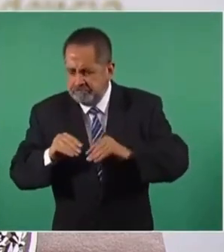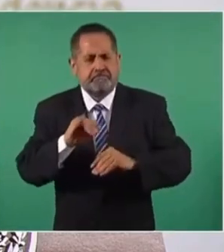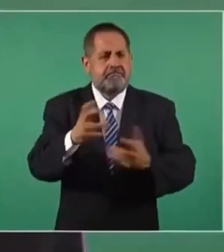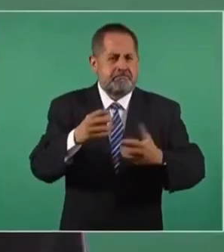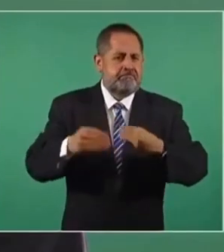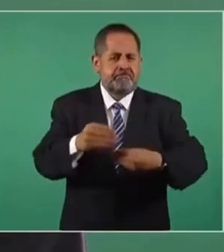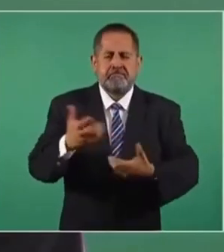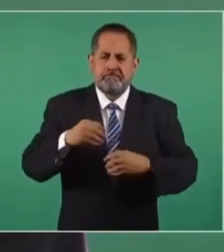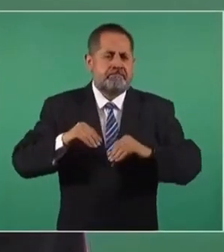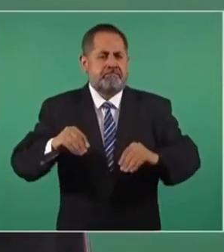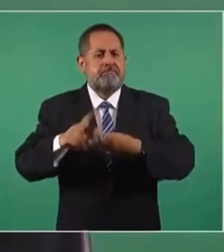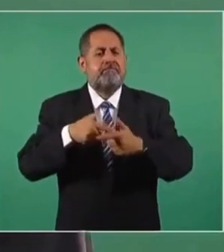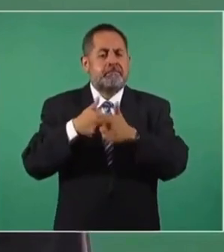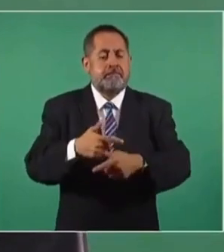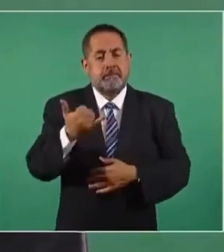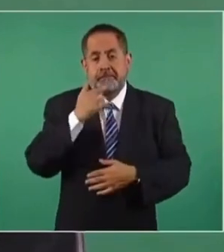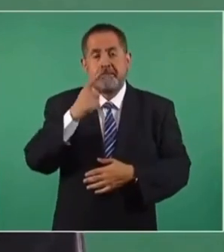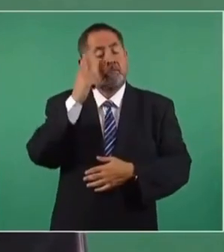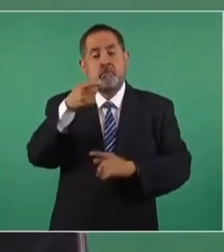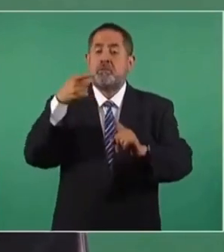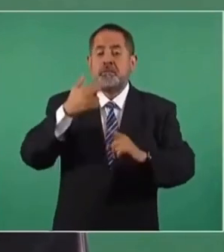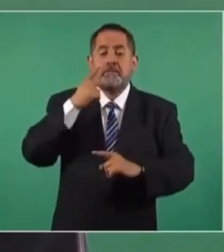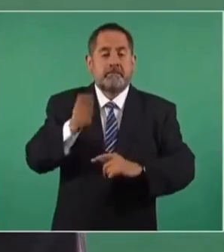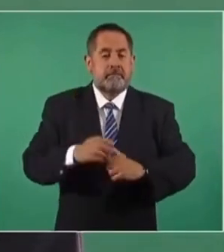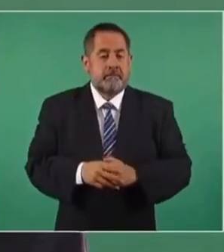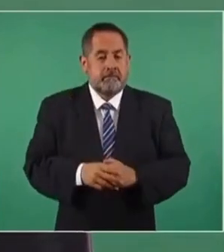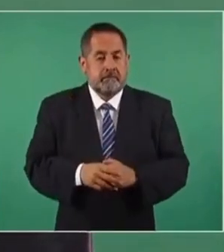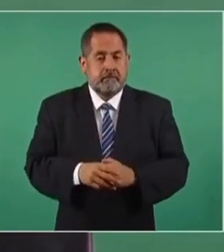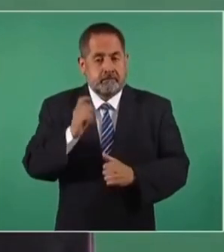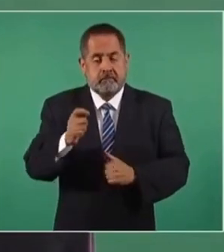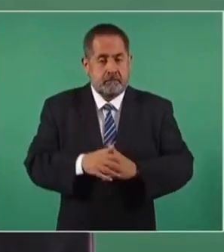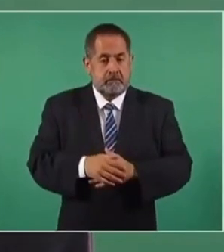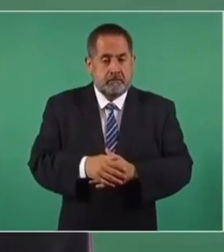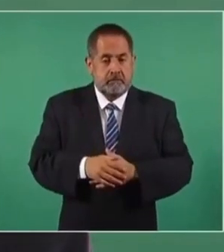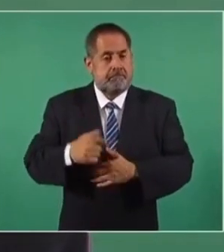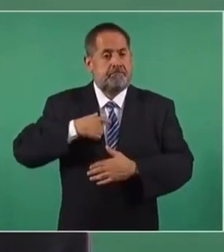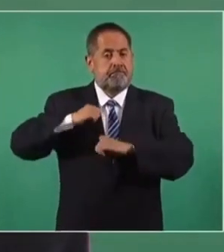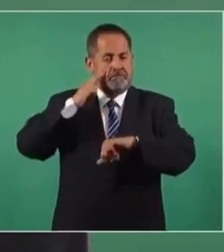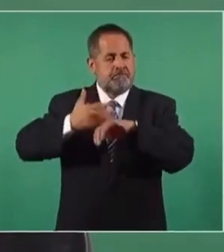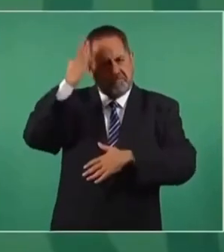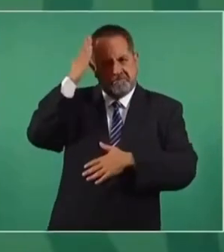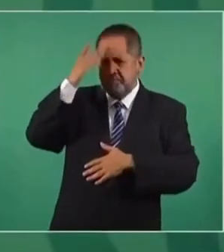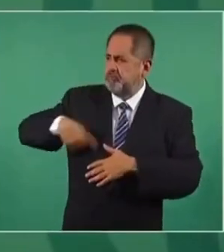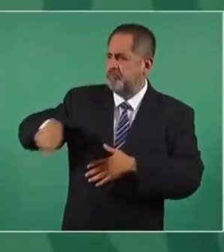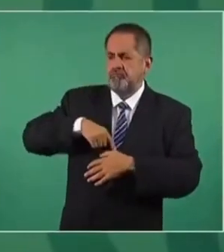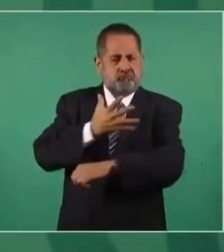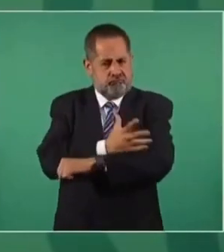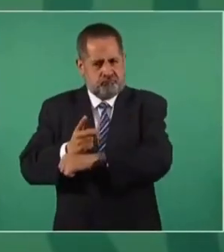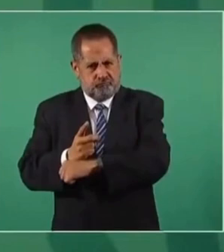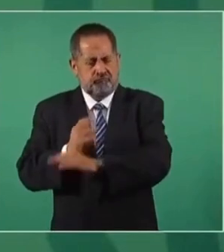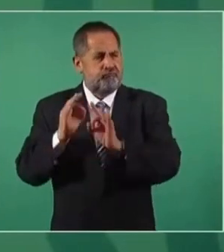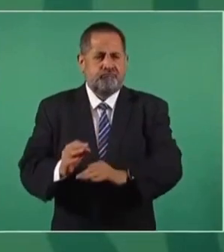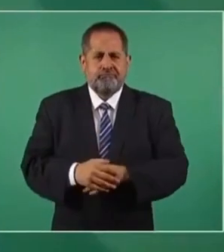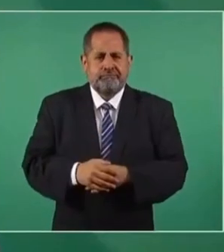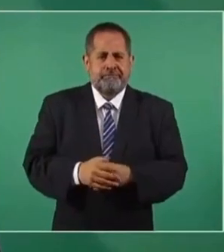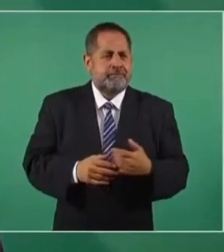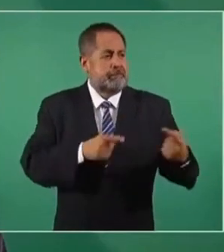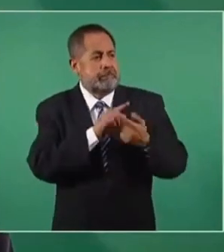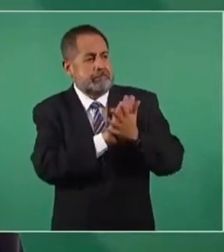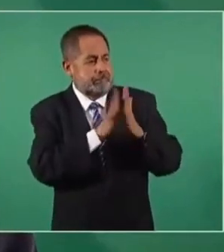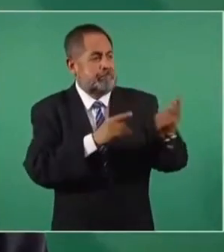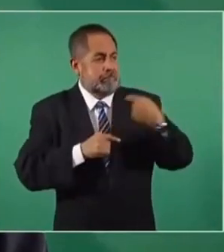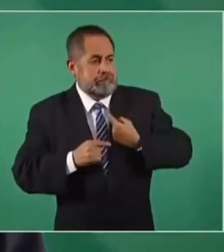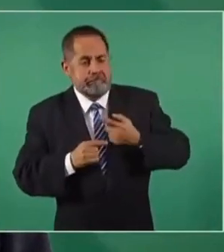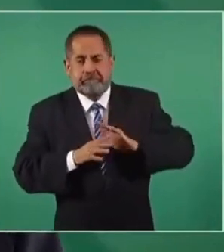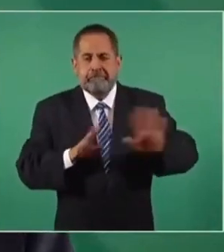actuando y vamos a seguir actuando. Y lo mejor de todo es que como me toca encabezar un gobierno honesto, no hay relaciones